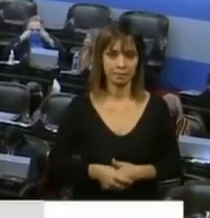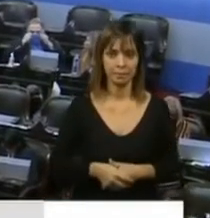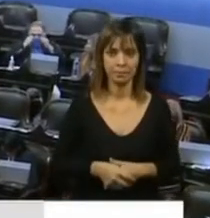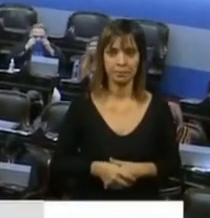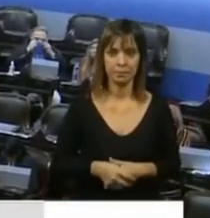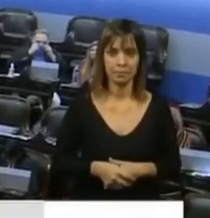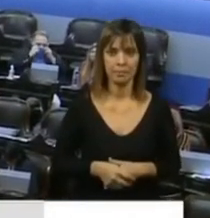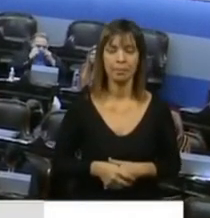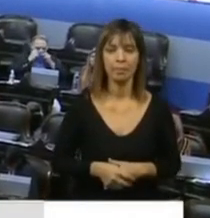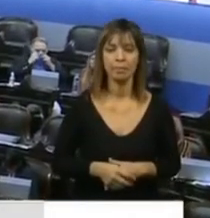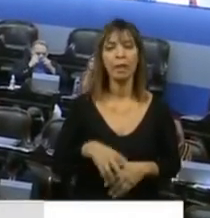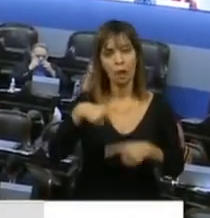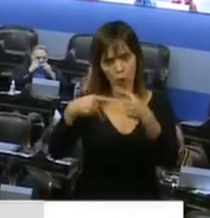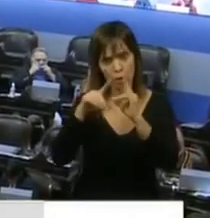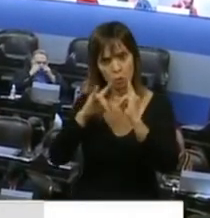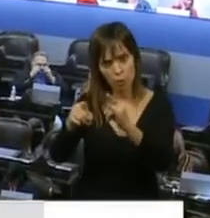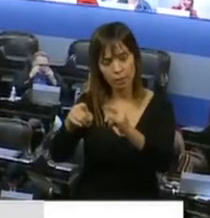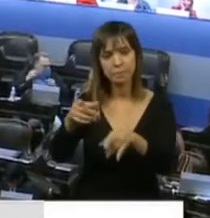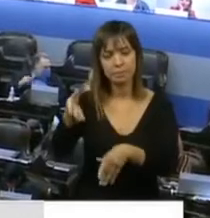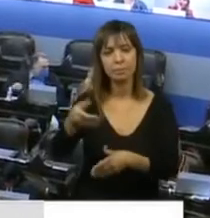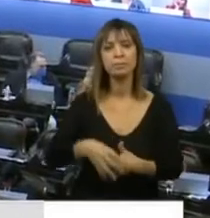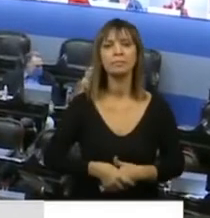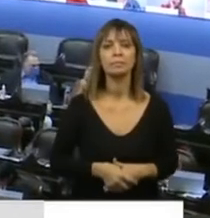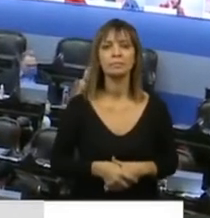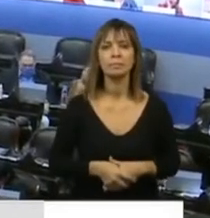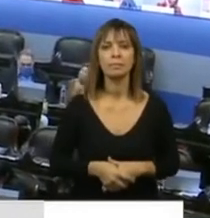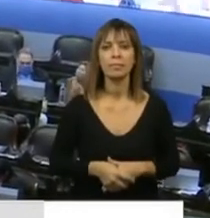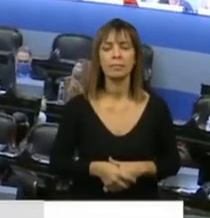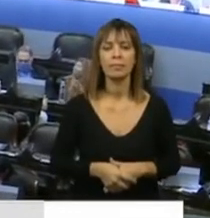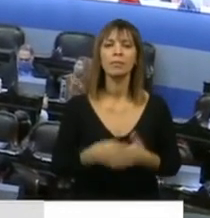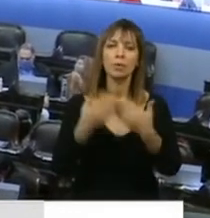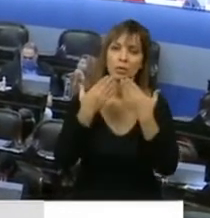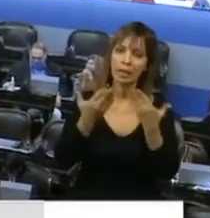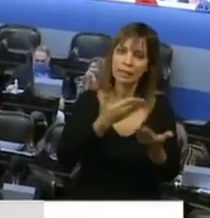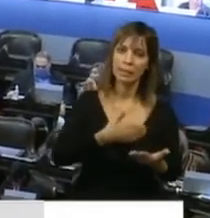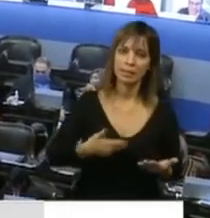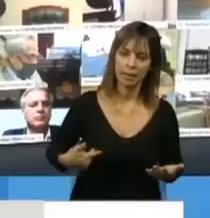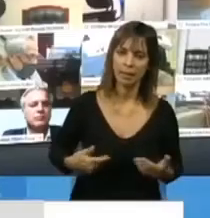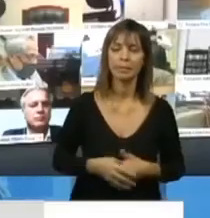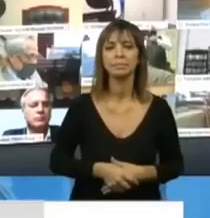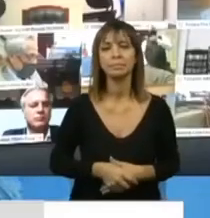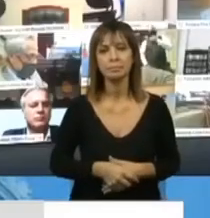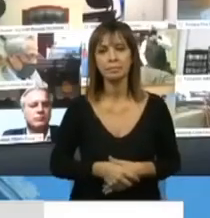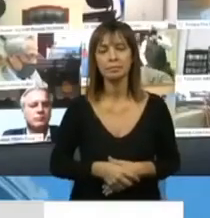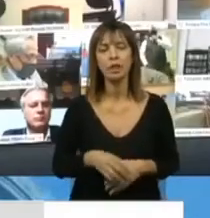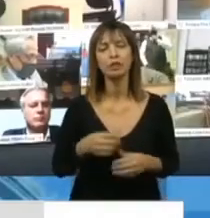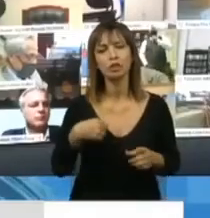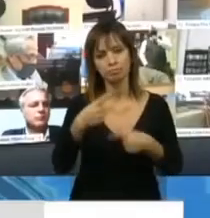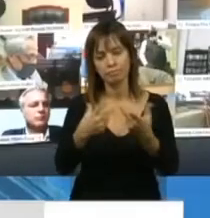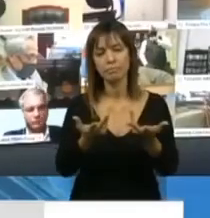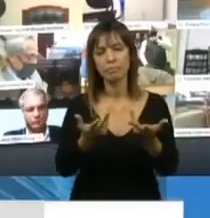Sí, continúe diputada Mendoza. Muchas gracias, presidente. Decía que en momentos